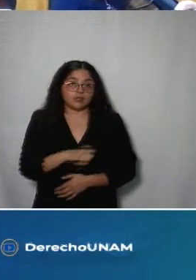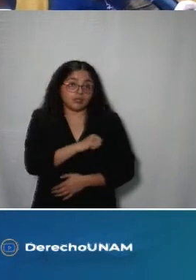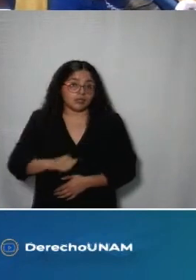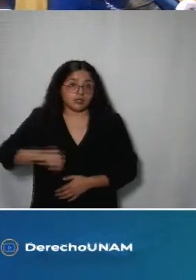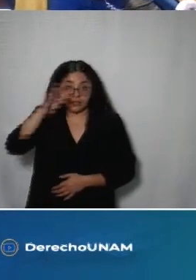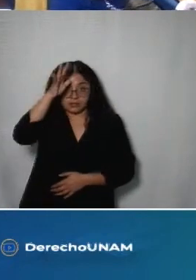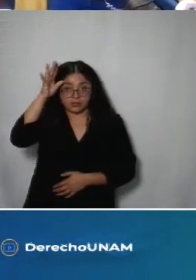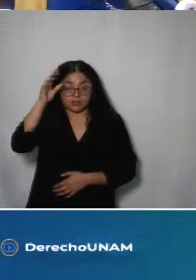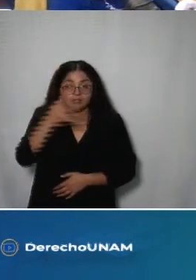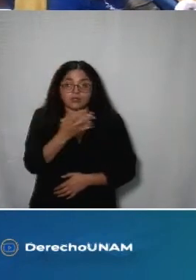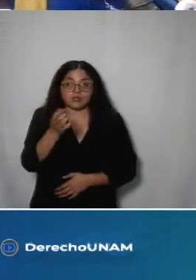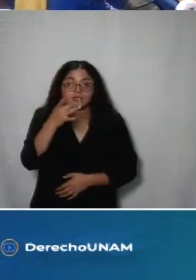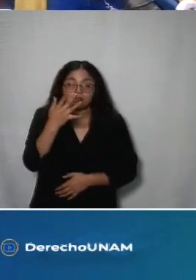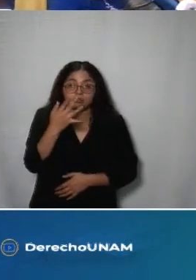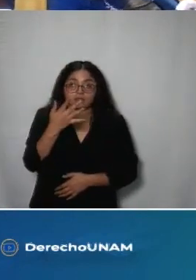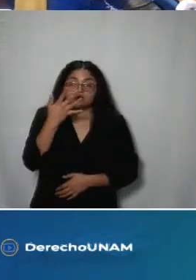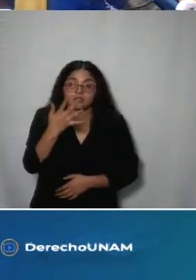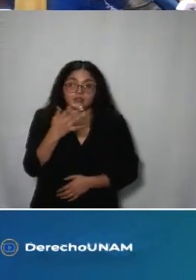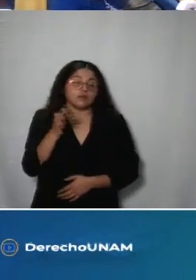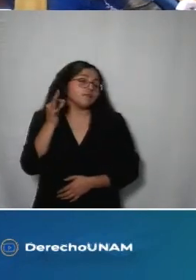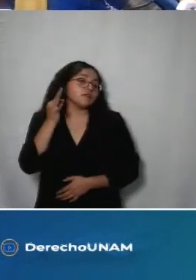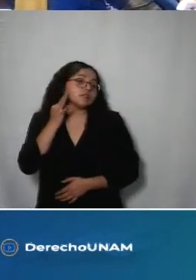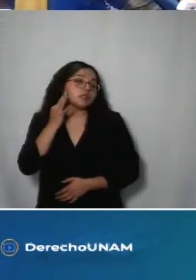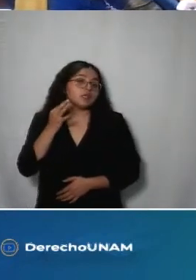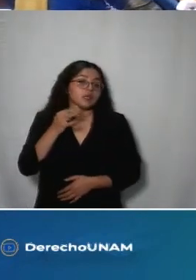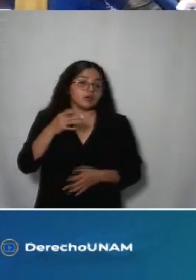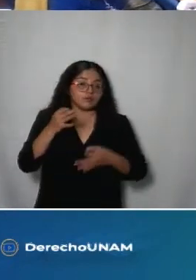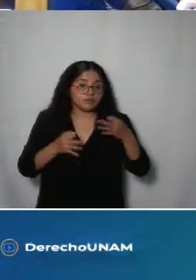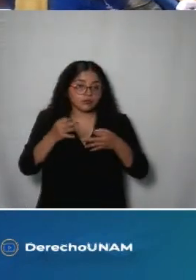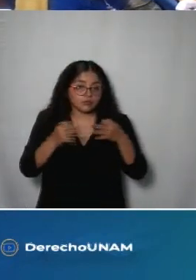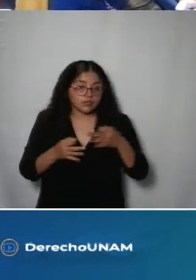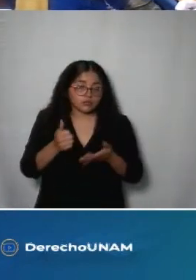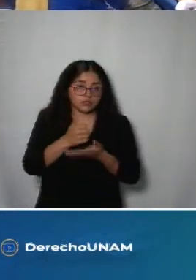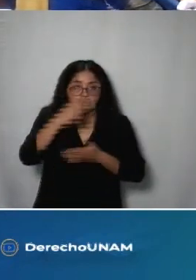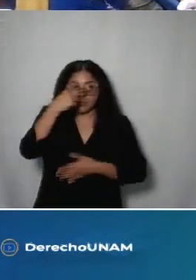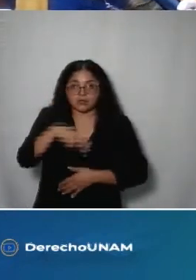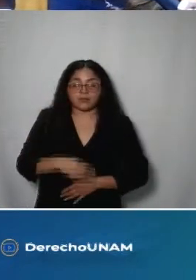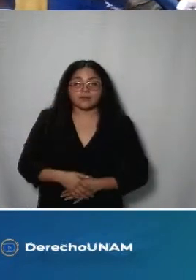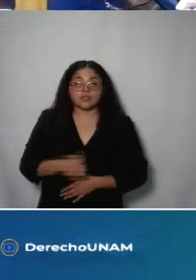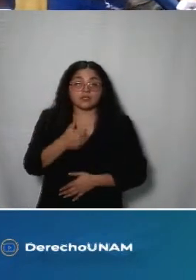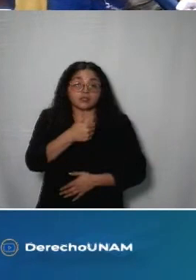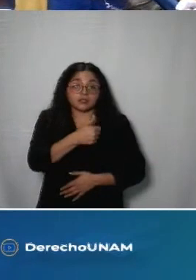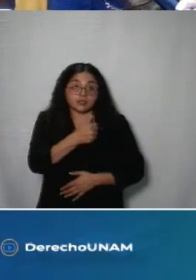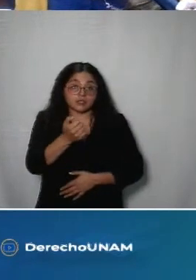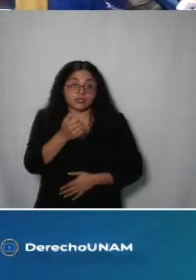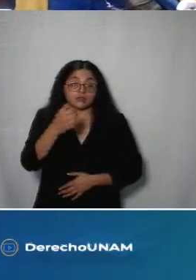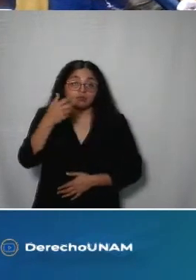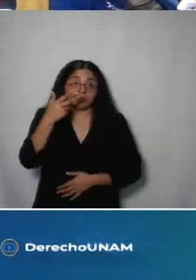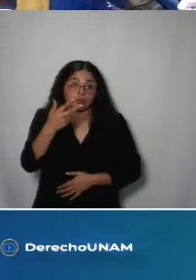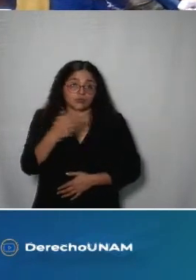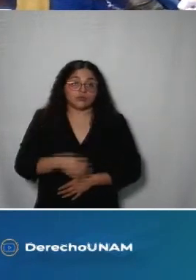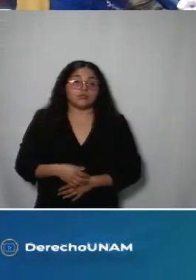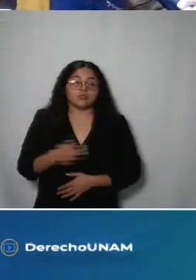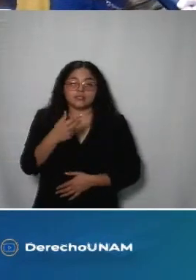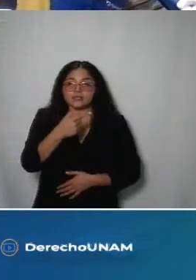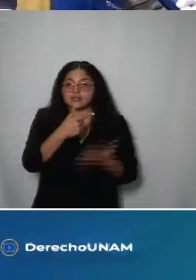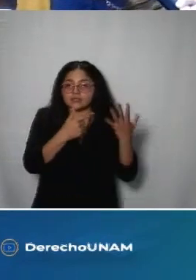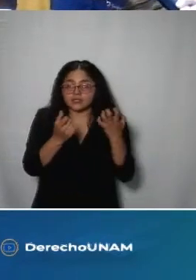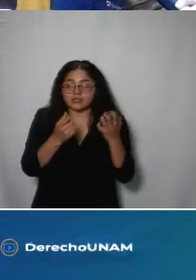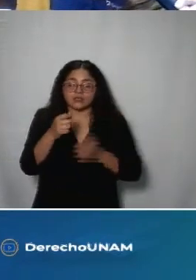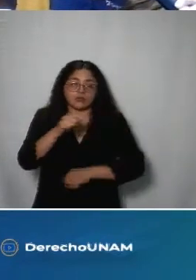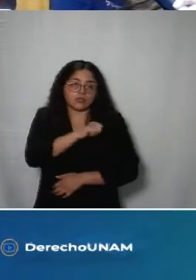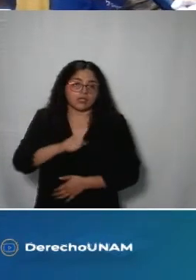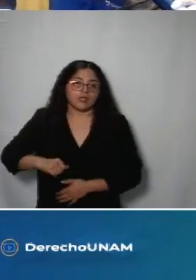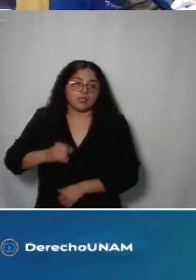Cuauhtémoc 555 de la Fiscalía General de Justicia de la Ciudad de México 608 y 700 de la Alcaldía